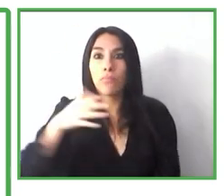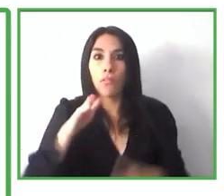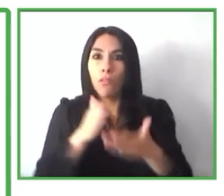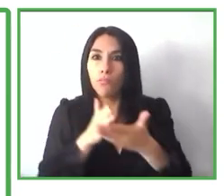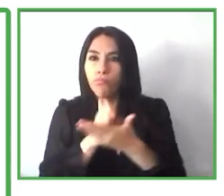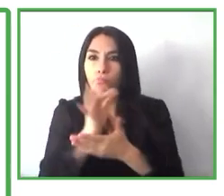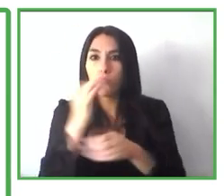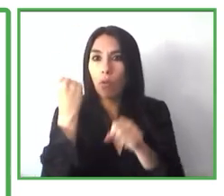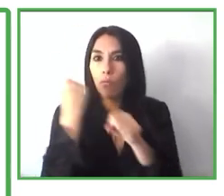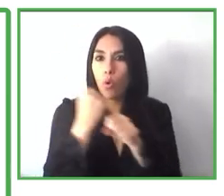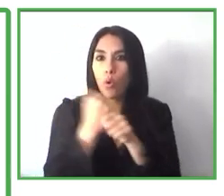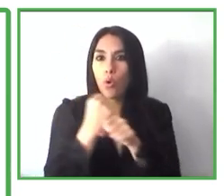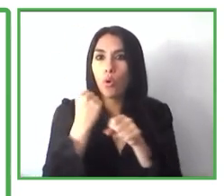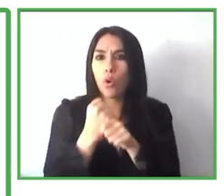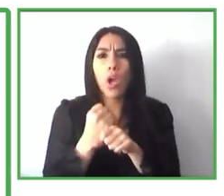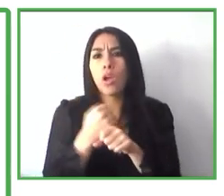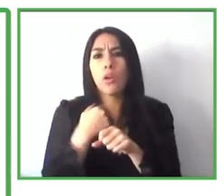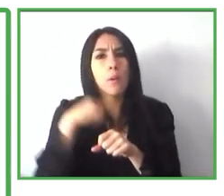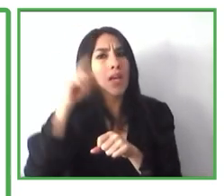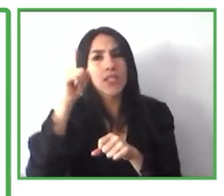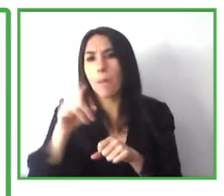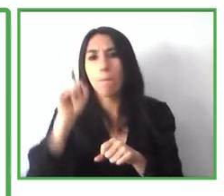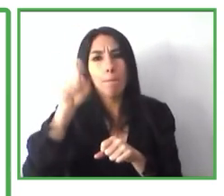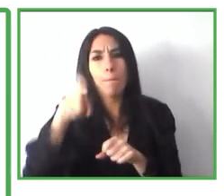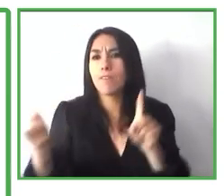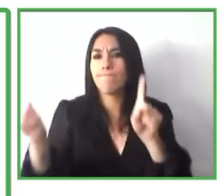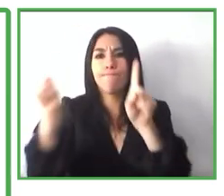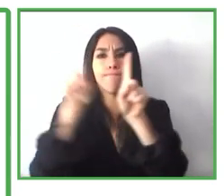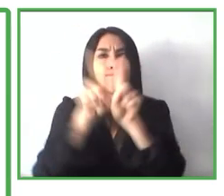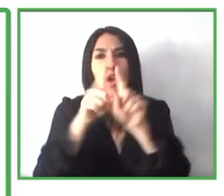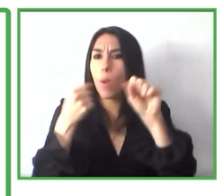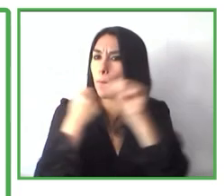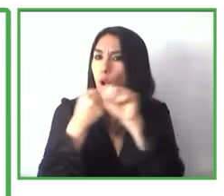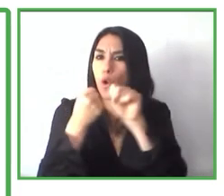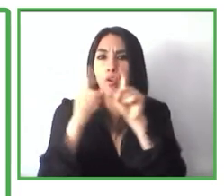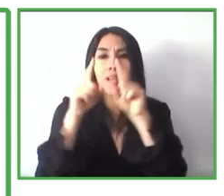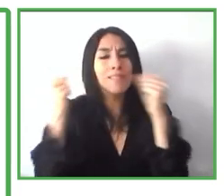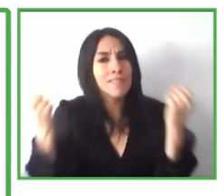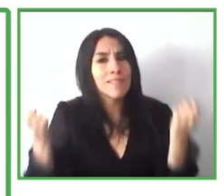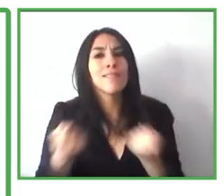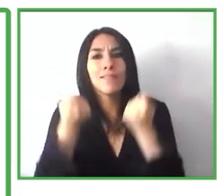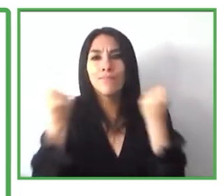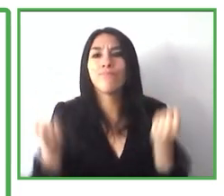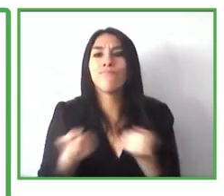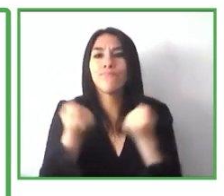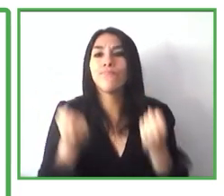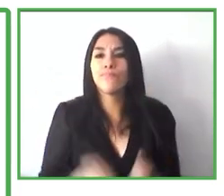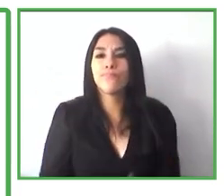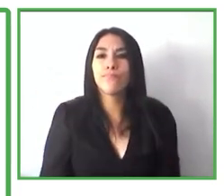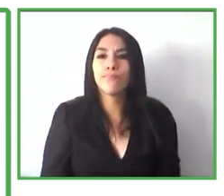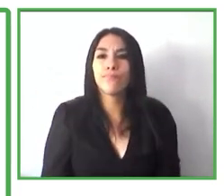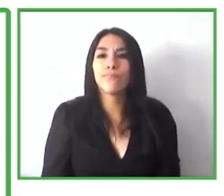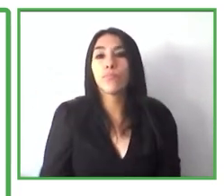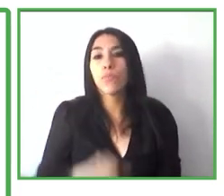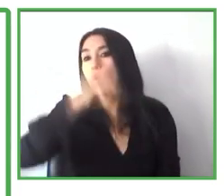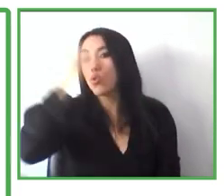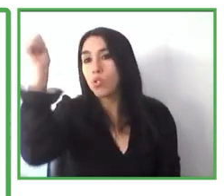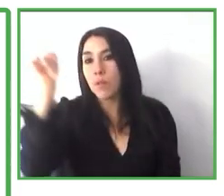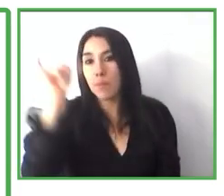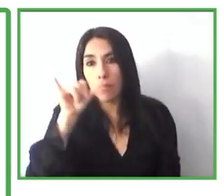apoyando al cliente, incentivándolo, pero para que también aprenda las tareas de su trabajo.